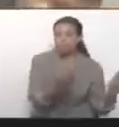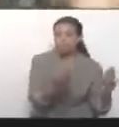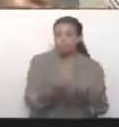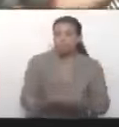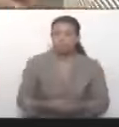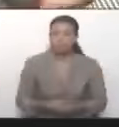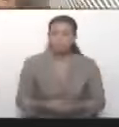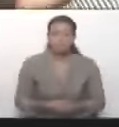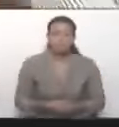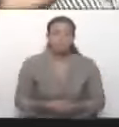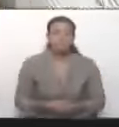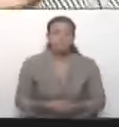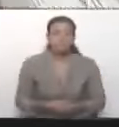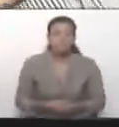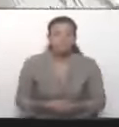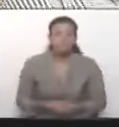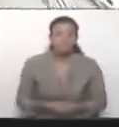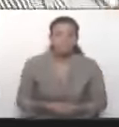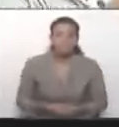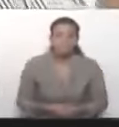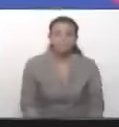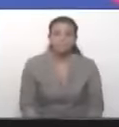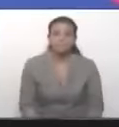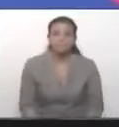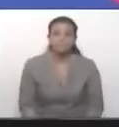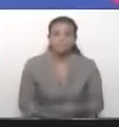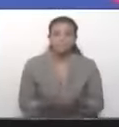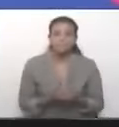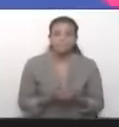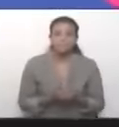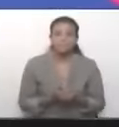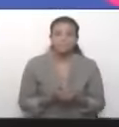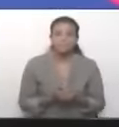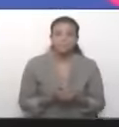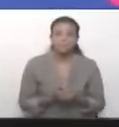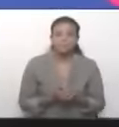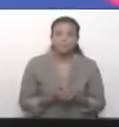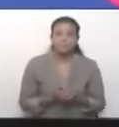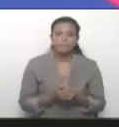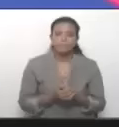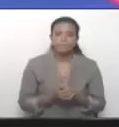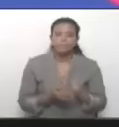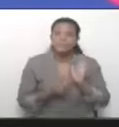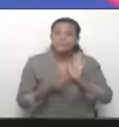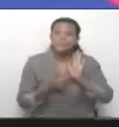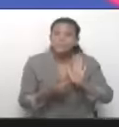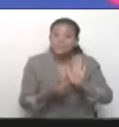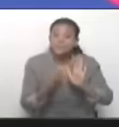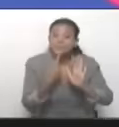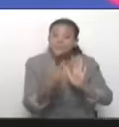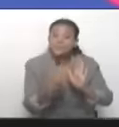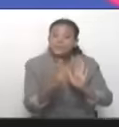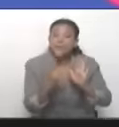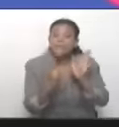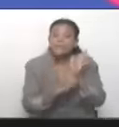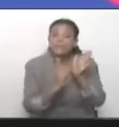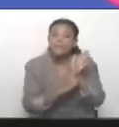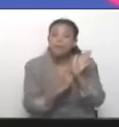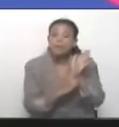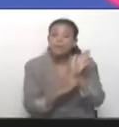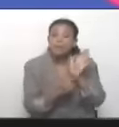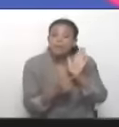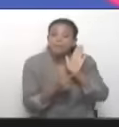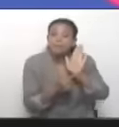Por eso digo, responderemos con la verdad y